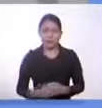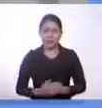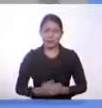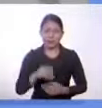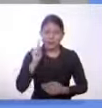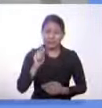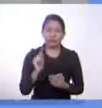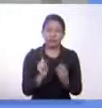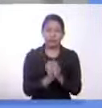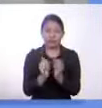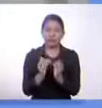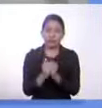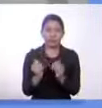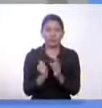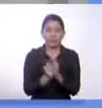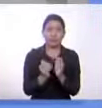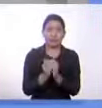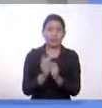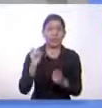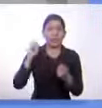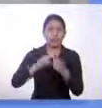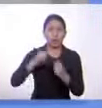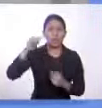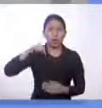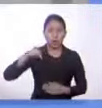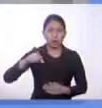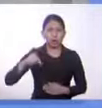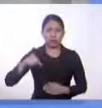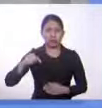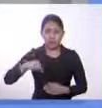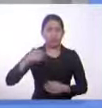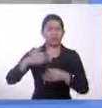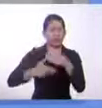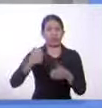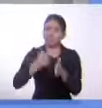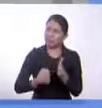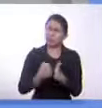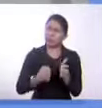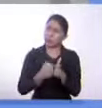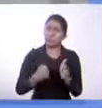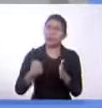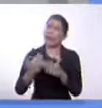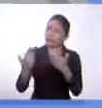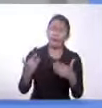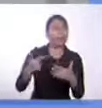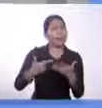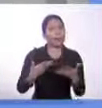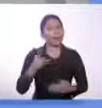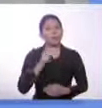problema que los ha llevado a permanecer en este proceso de lucha, porque en